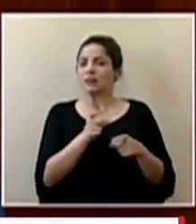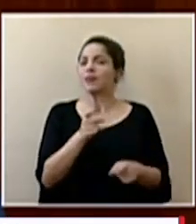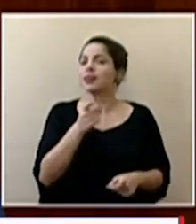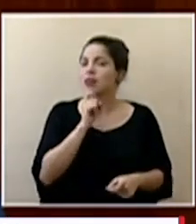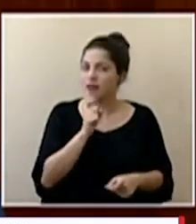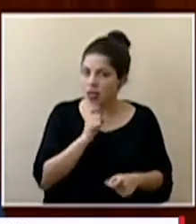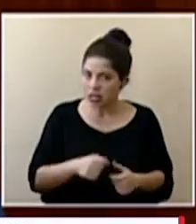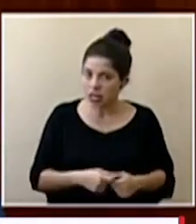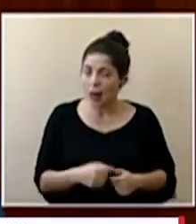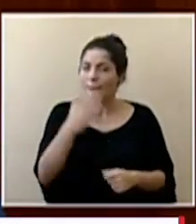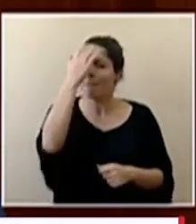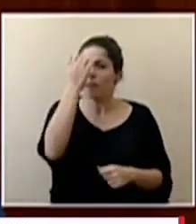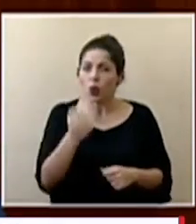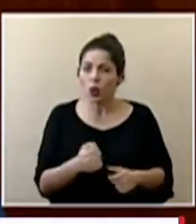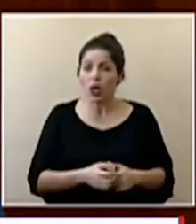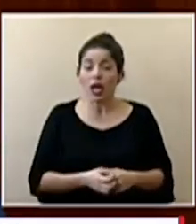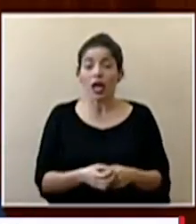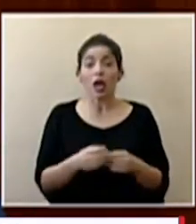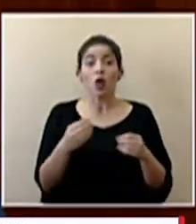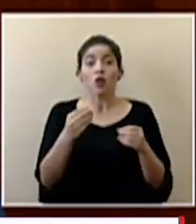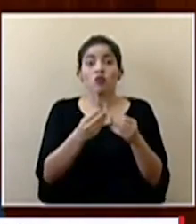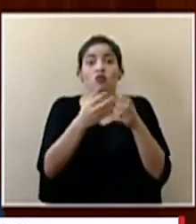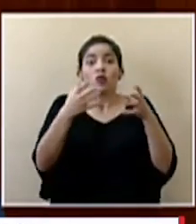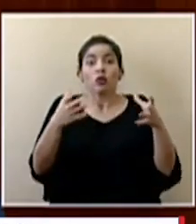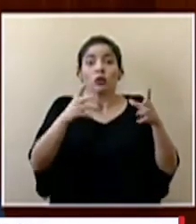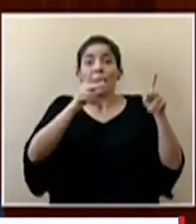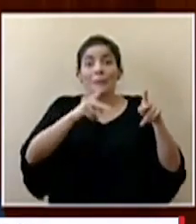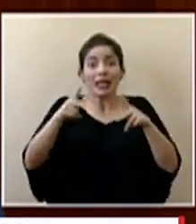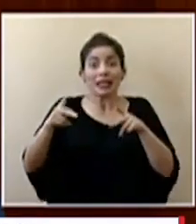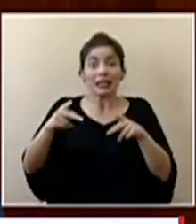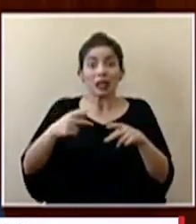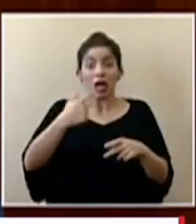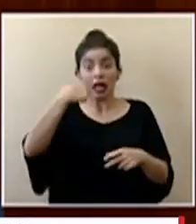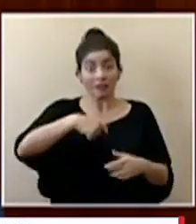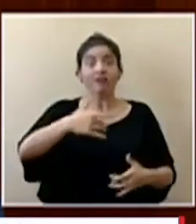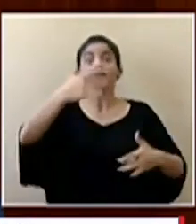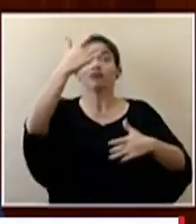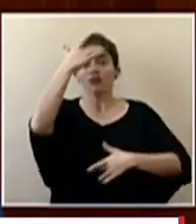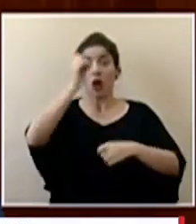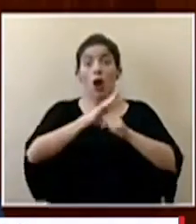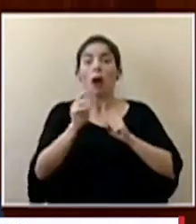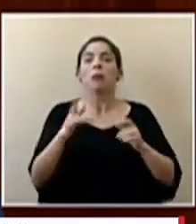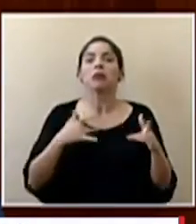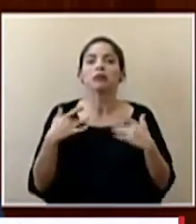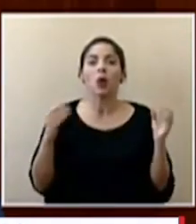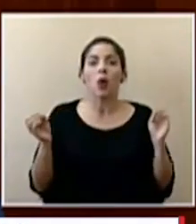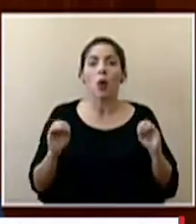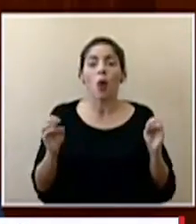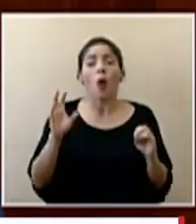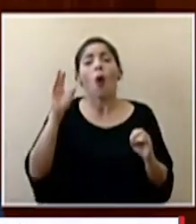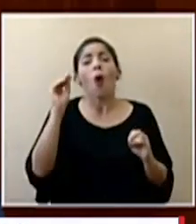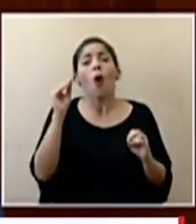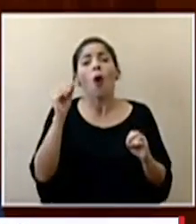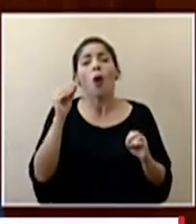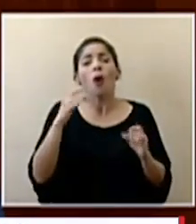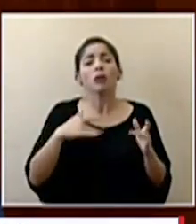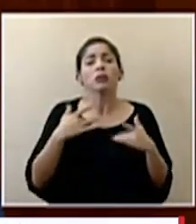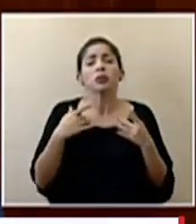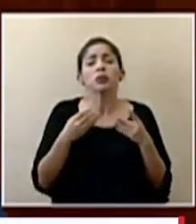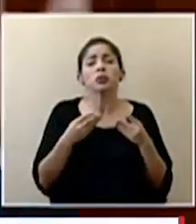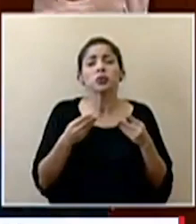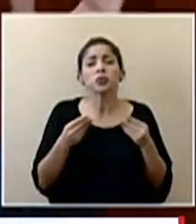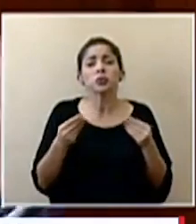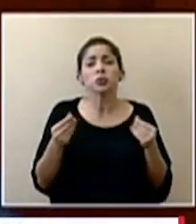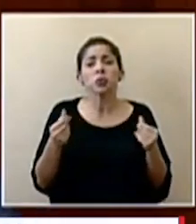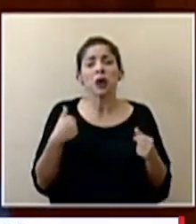y eso es porque hay un porcentaje muy elevado de personas que no tienen síntomas del todo o que tienen un cuadro tan leve que ni siquiera